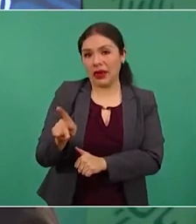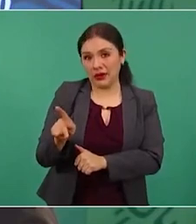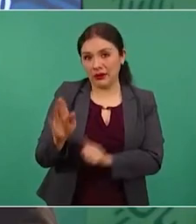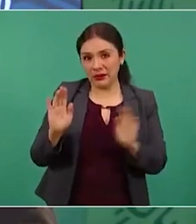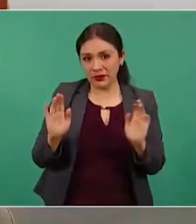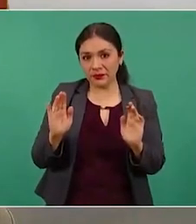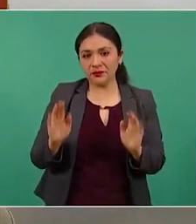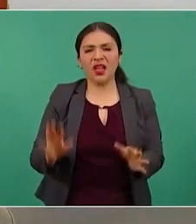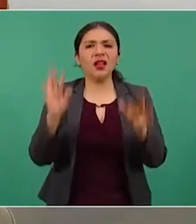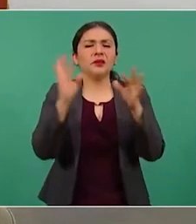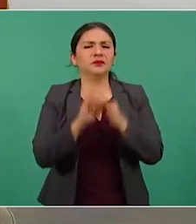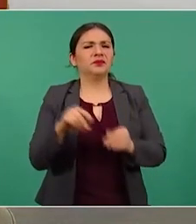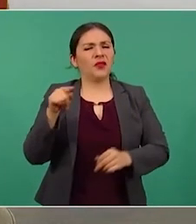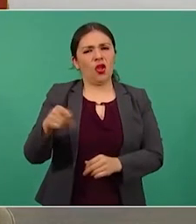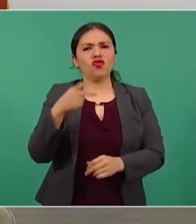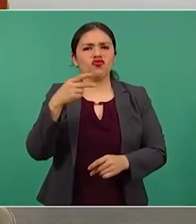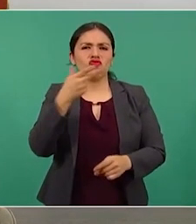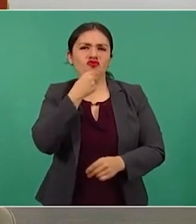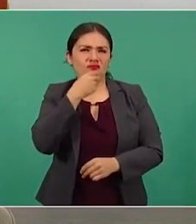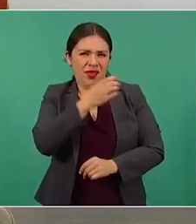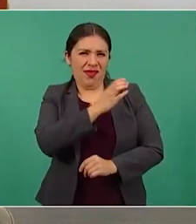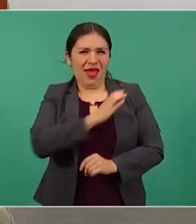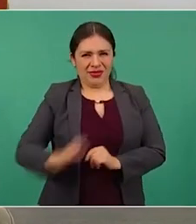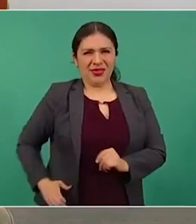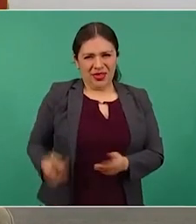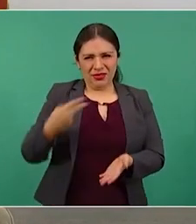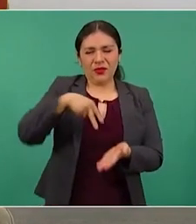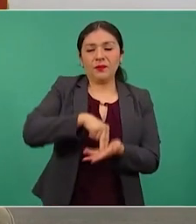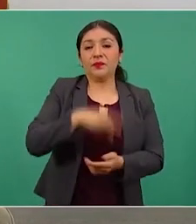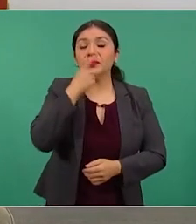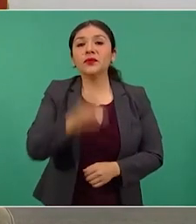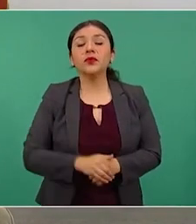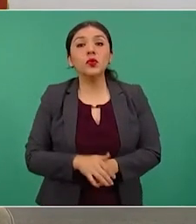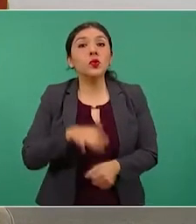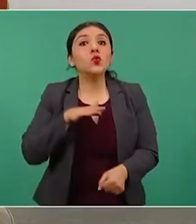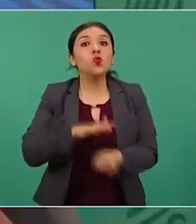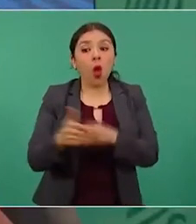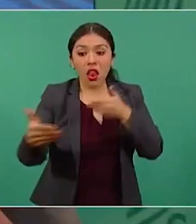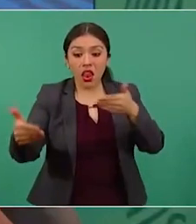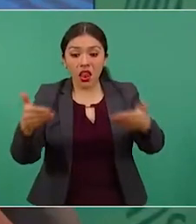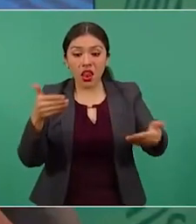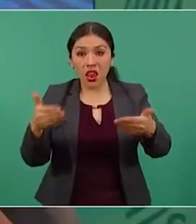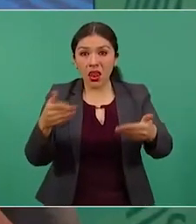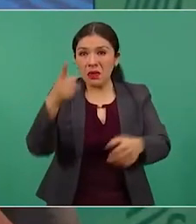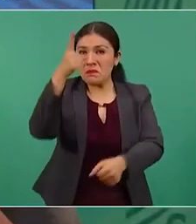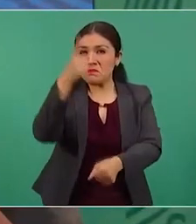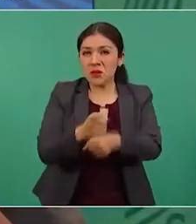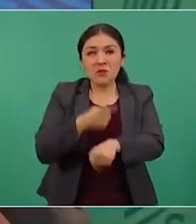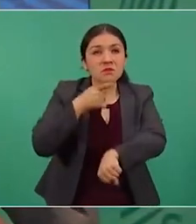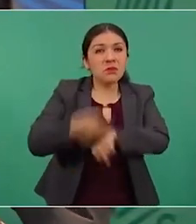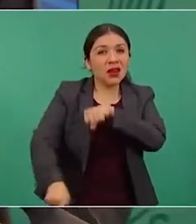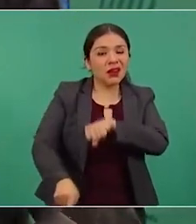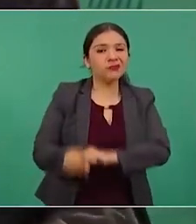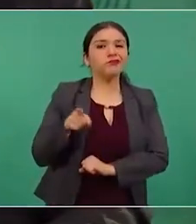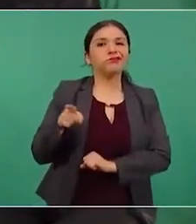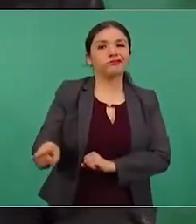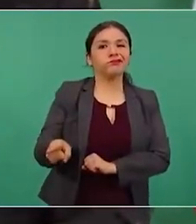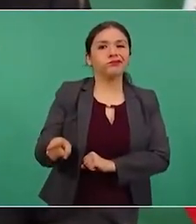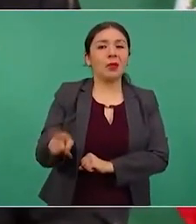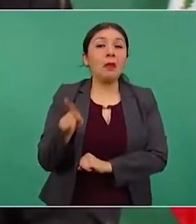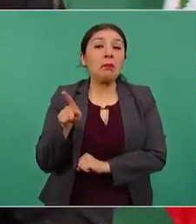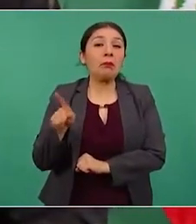Decía el doctor, el que más nos daña es el pseudo plural,